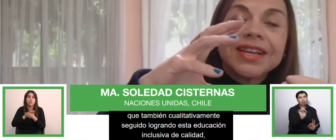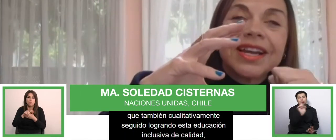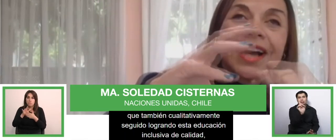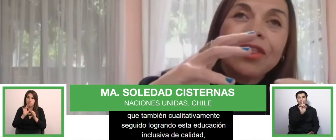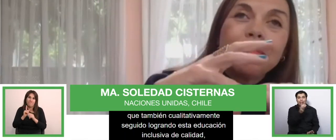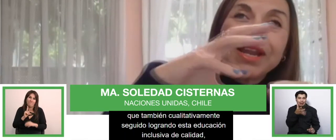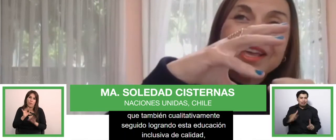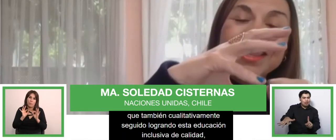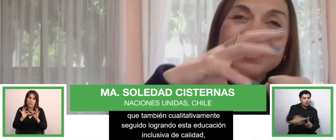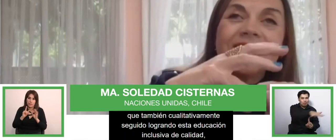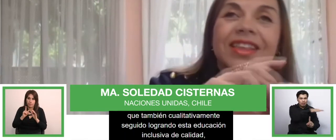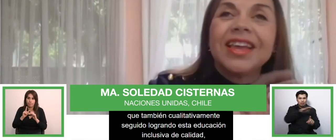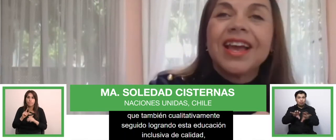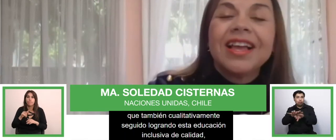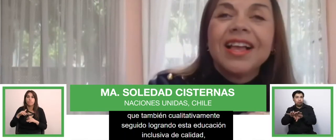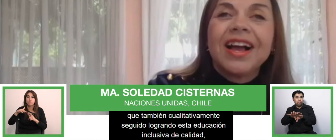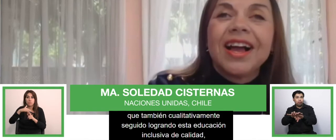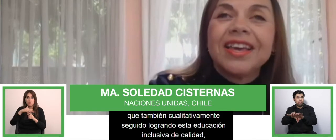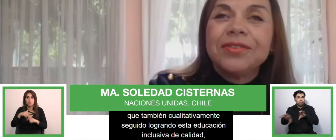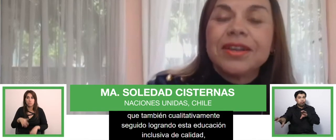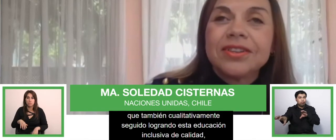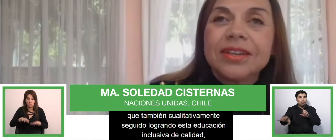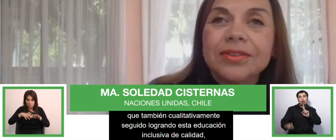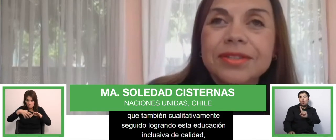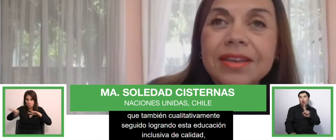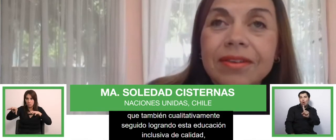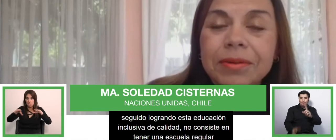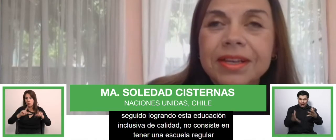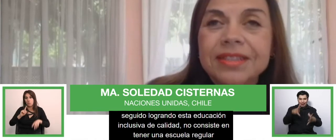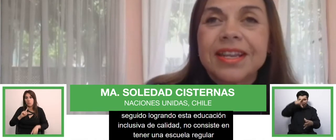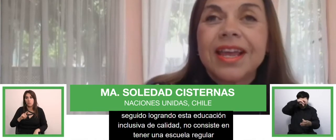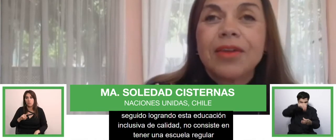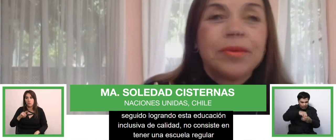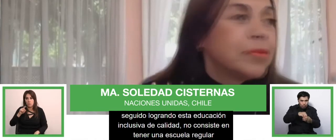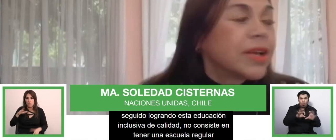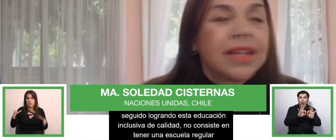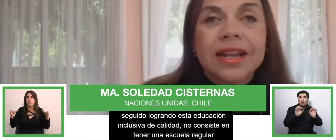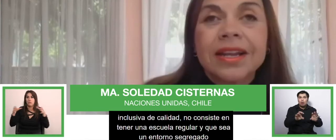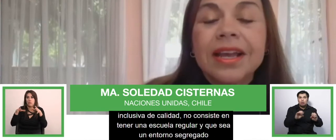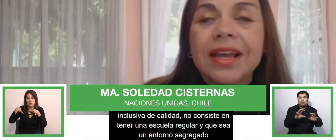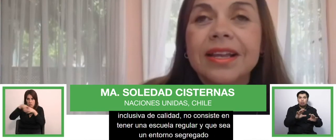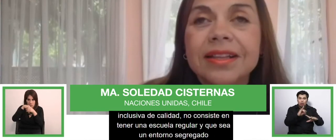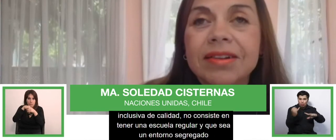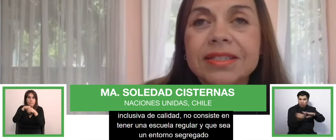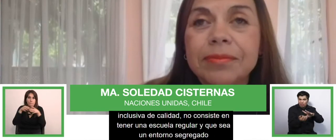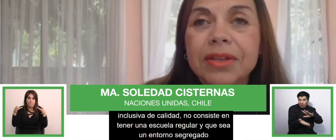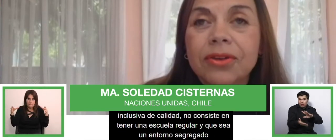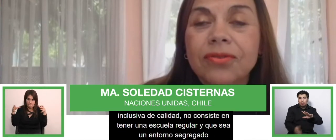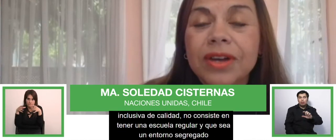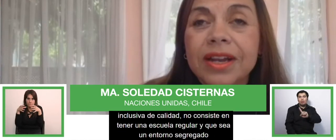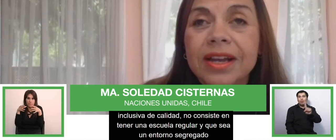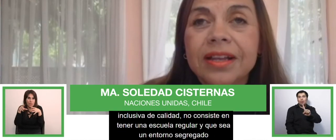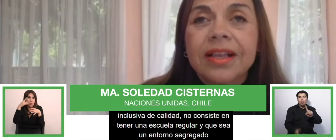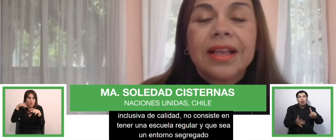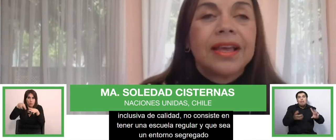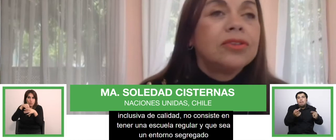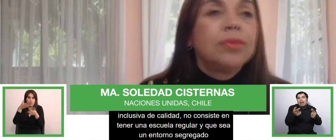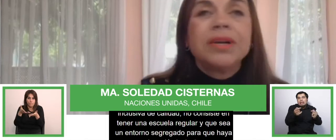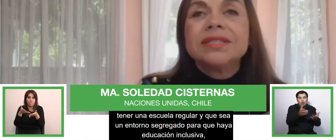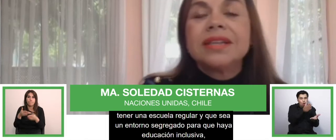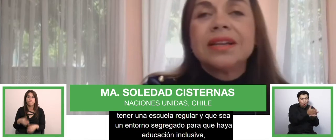entorno segregado para que dentro de ella haya educación inclusiva, porque sería lo mismo que tener el establecimiento afuera.